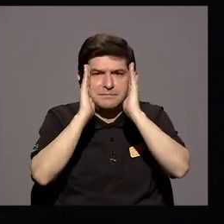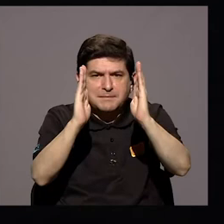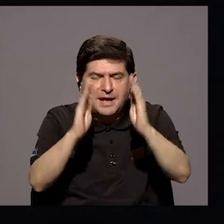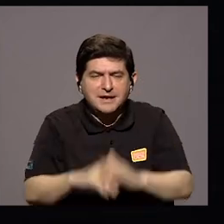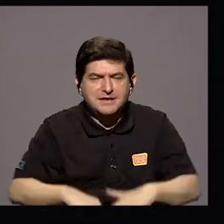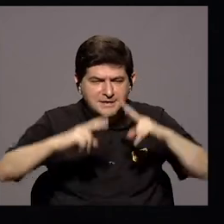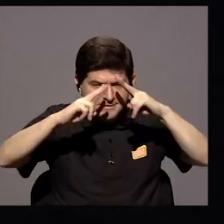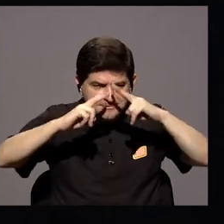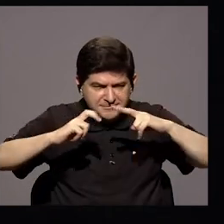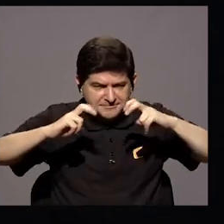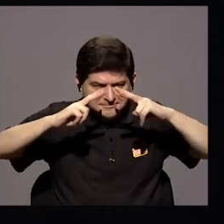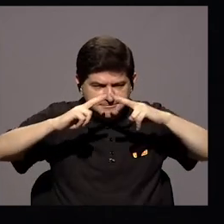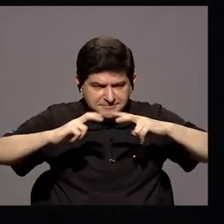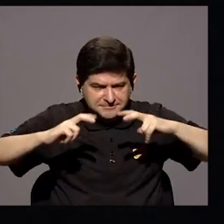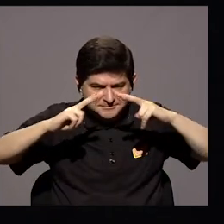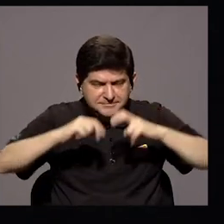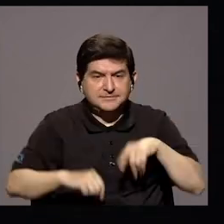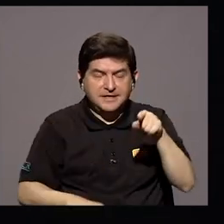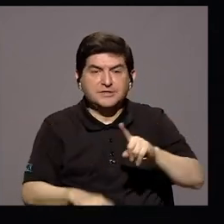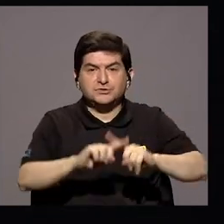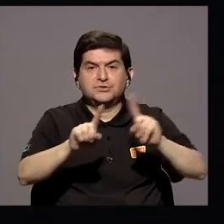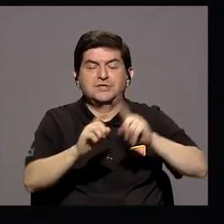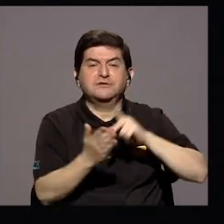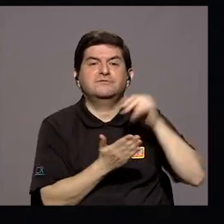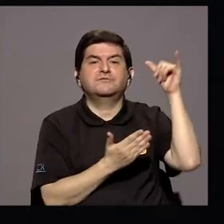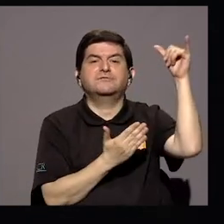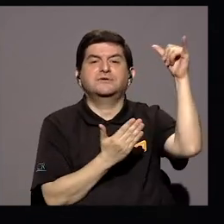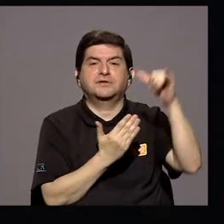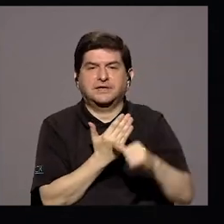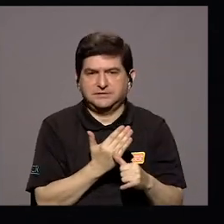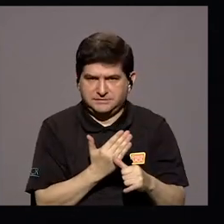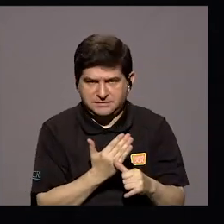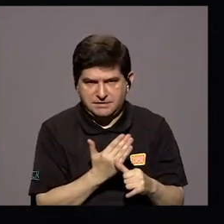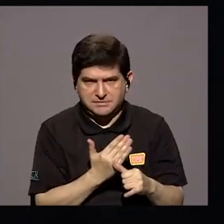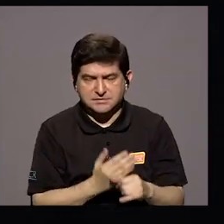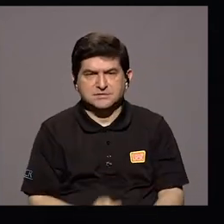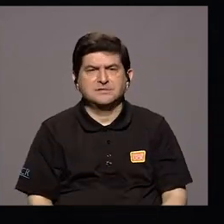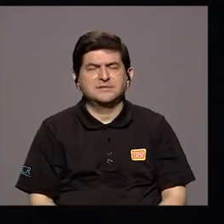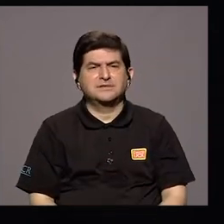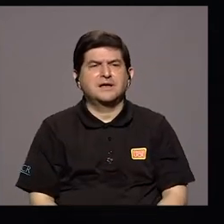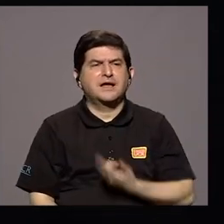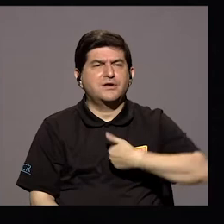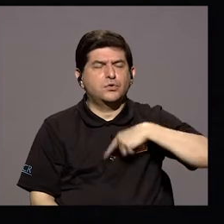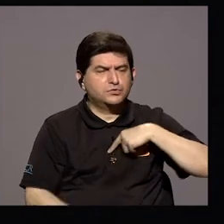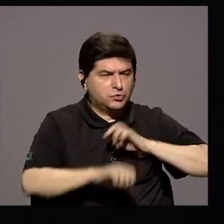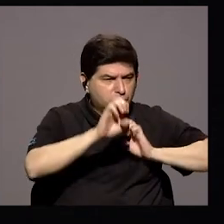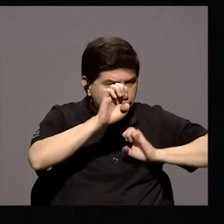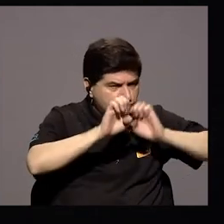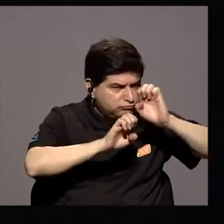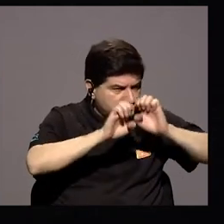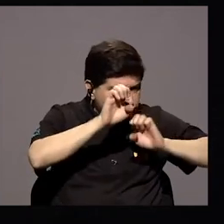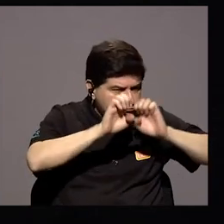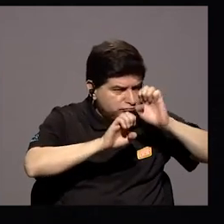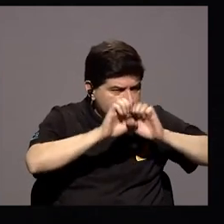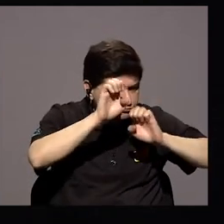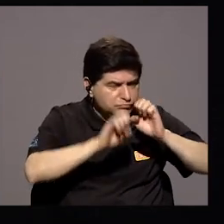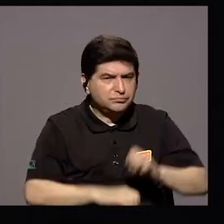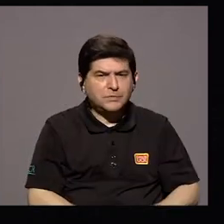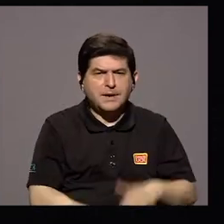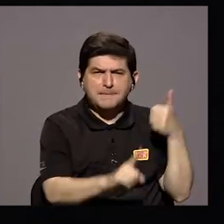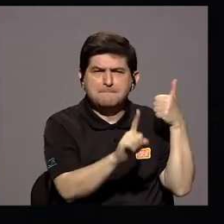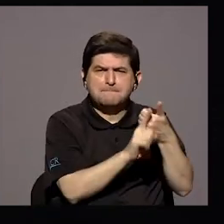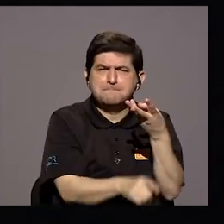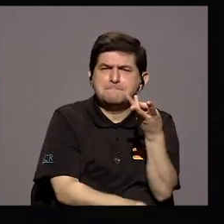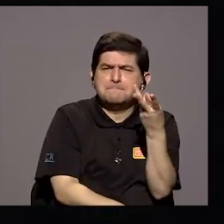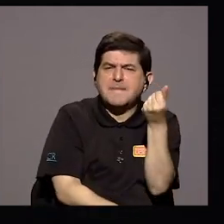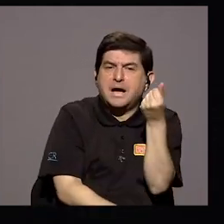Está la revisión Casualmente De esa cartera De proyectos Para poder Evaluar El